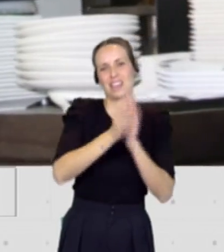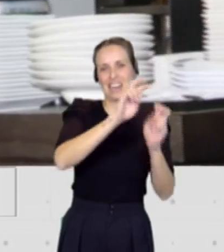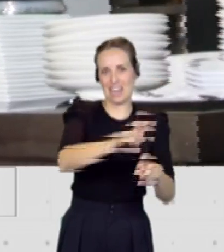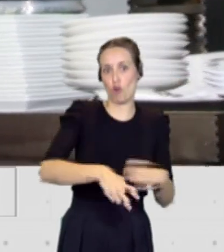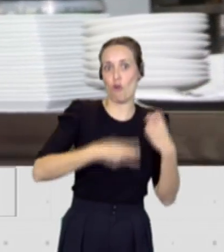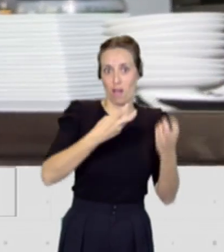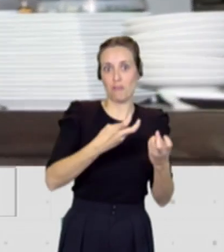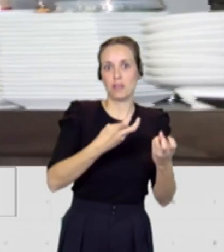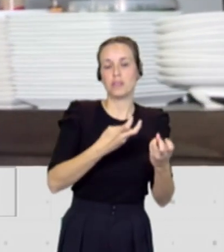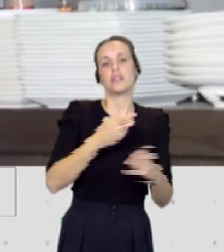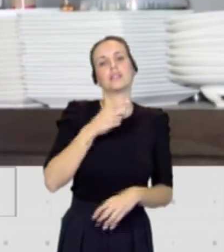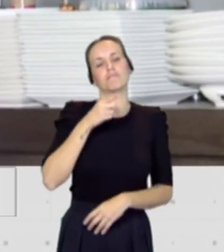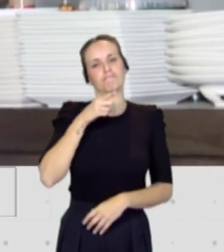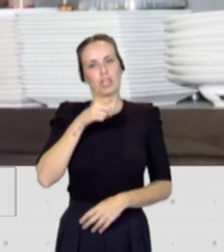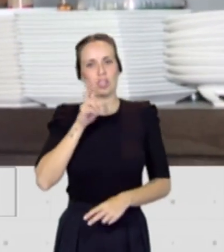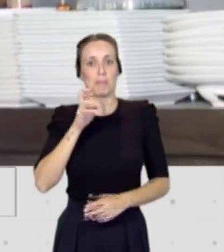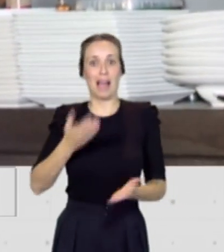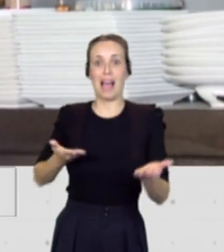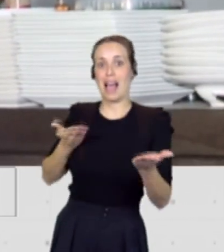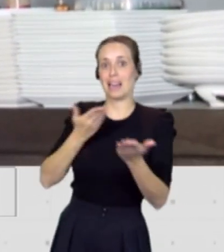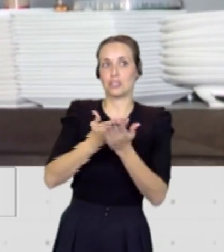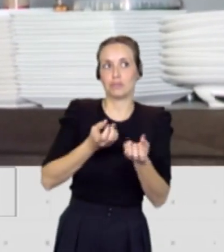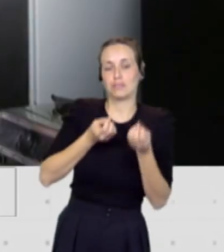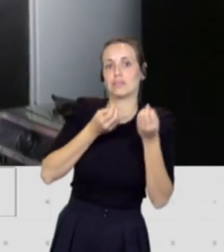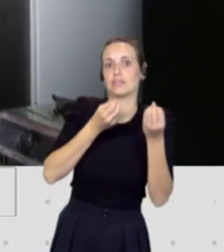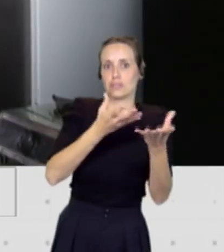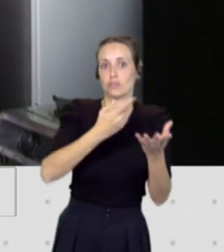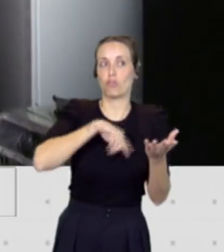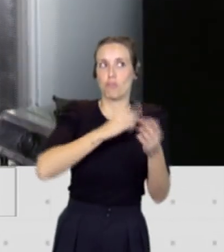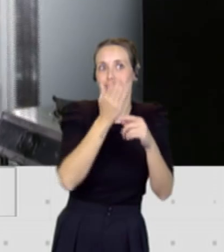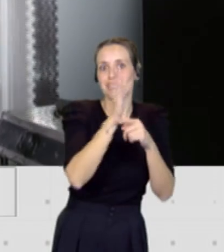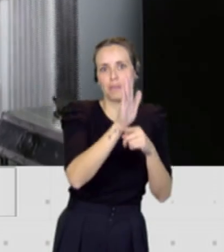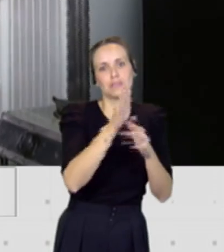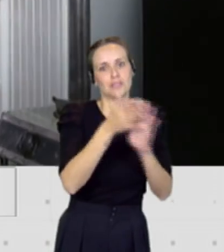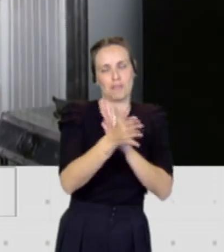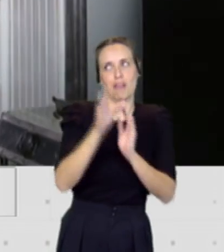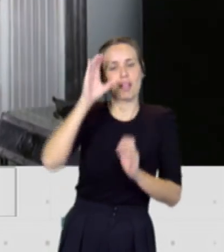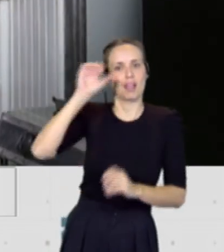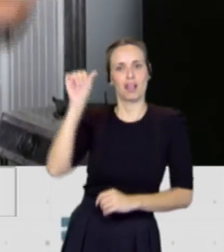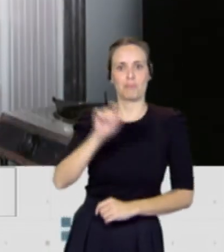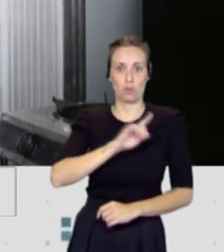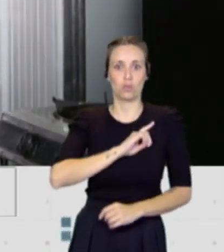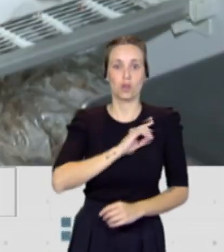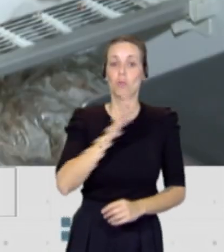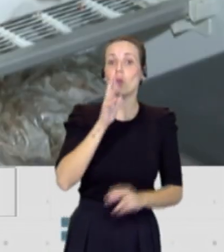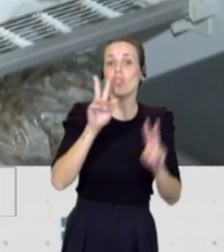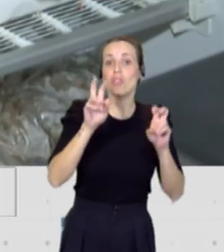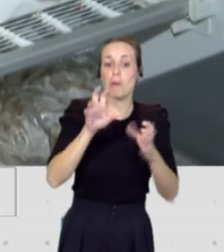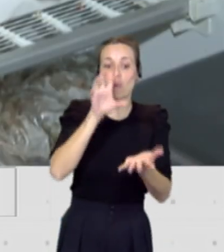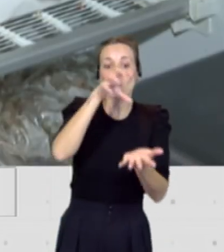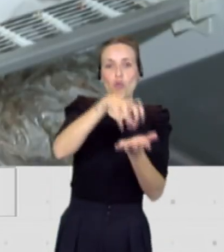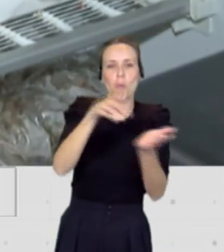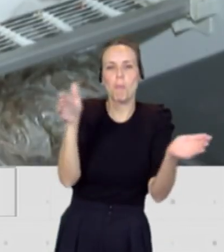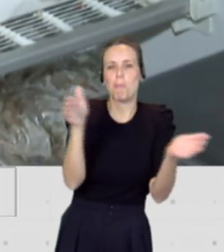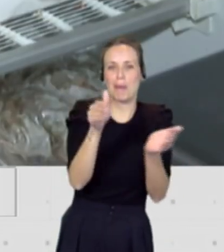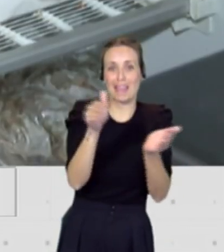también son algunas de las alegaciones que presentamos y se tuvieron en cuenta en este concurso. Por ejemplo, que se le dé prioridad a la instalación de grupos más